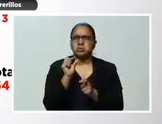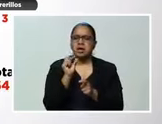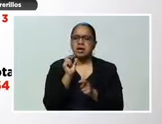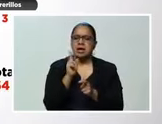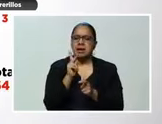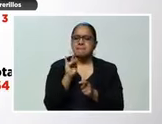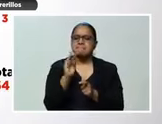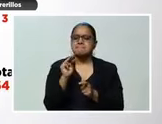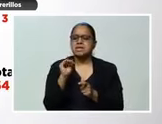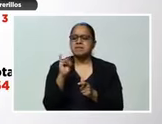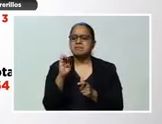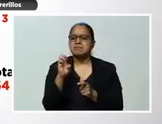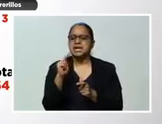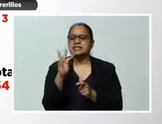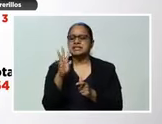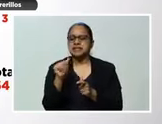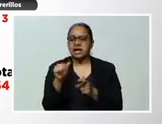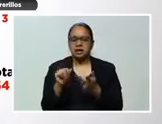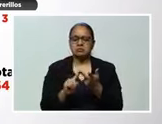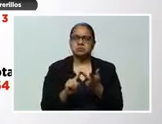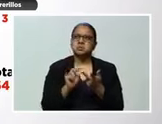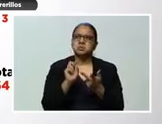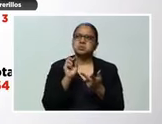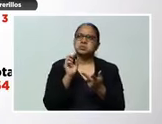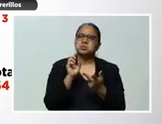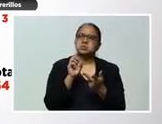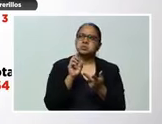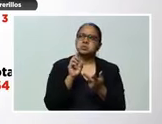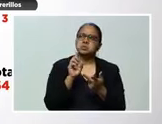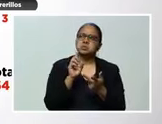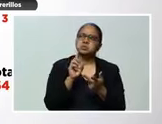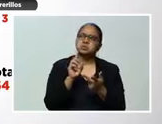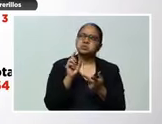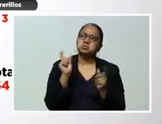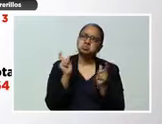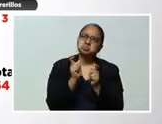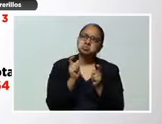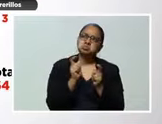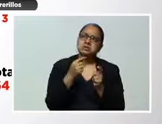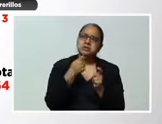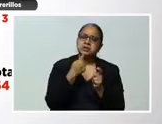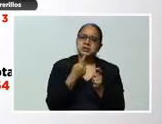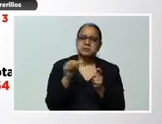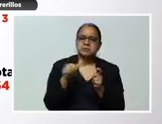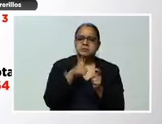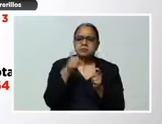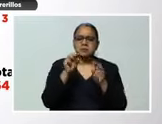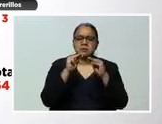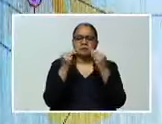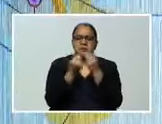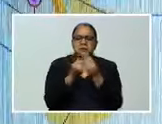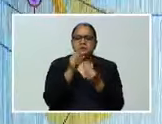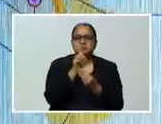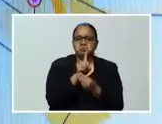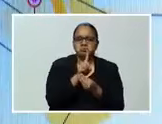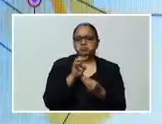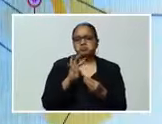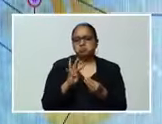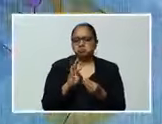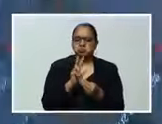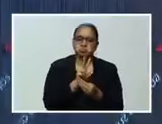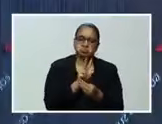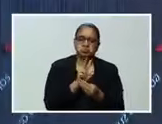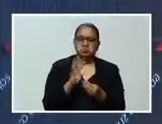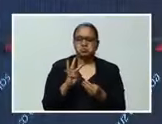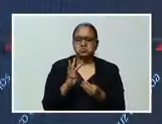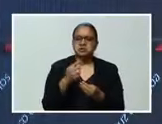Pimienta, Choloma y La Lima Con un número bastante similar Y el resto de municipios, pues, con un número menor Pero es todo el